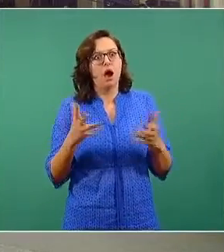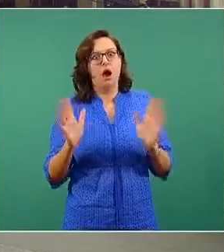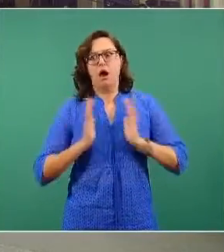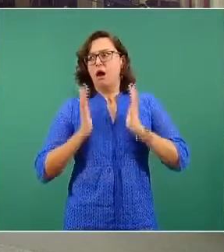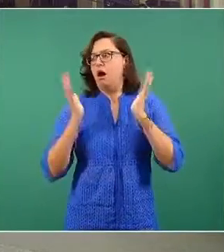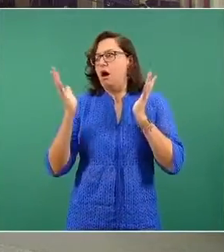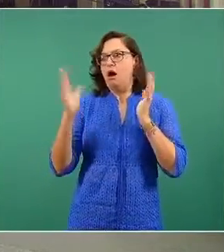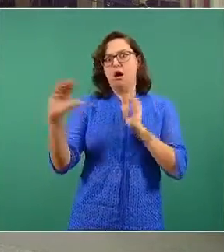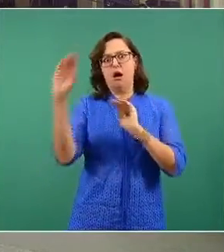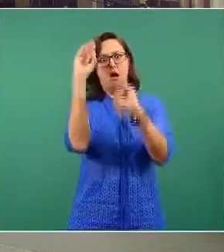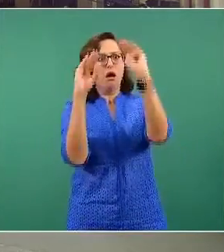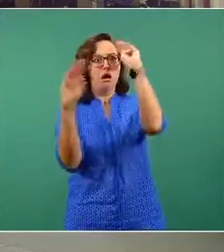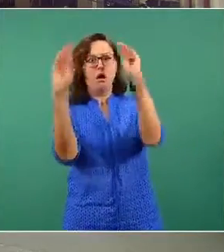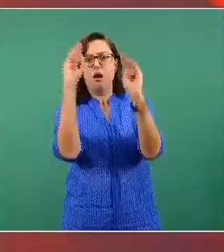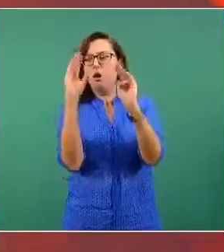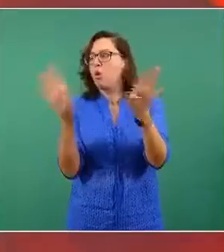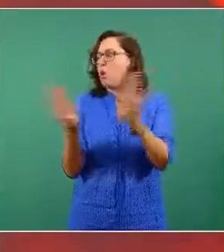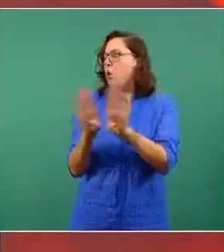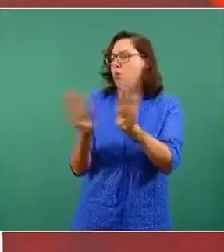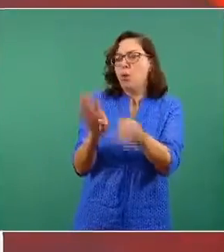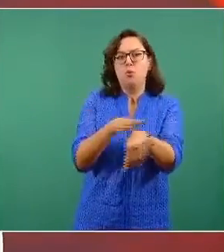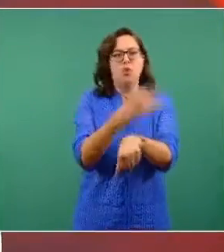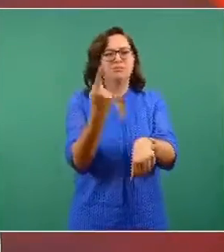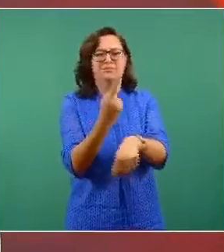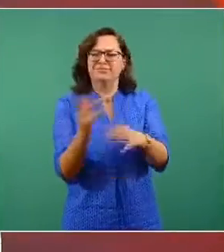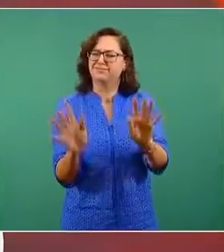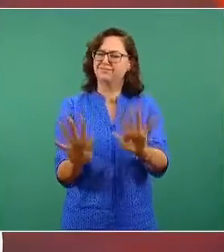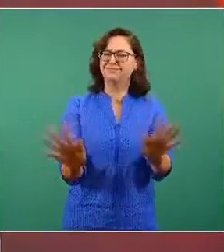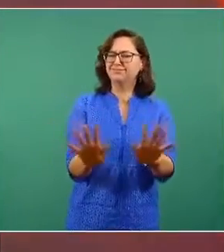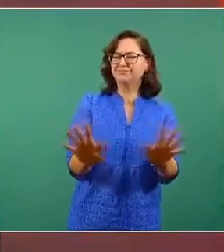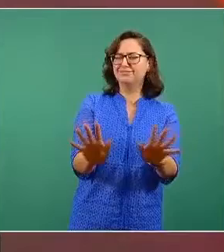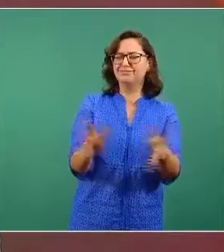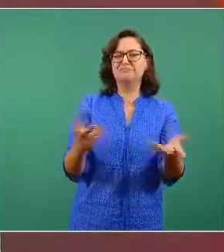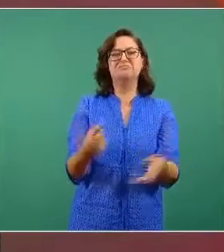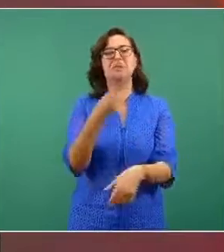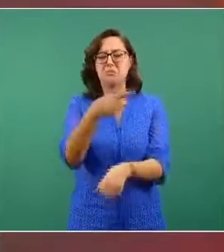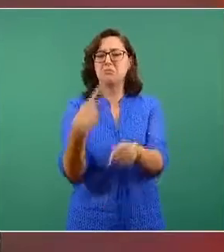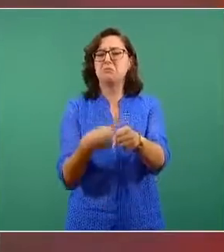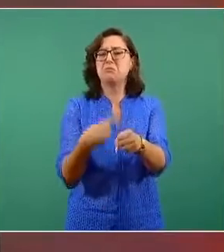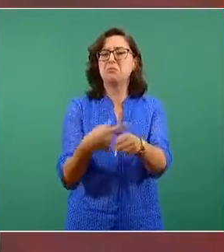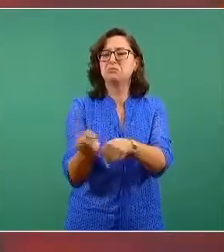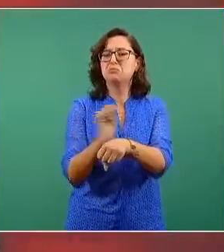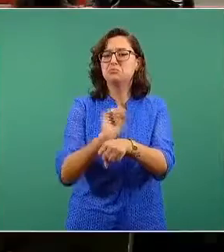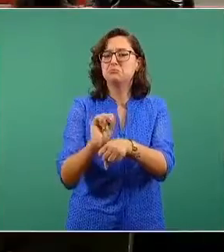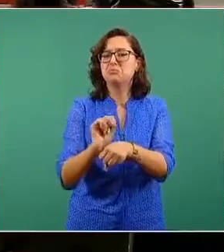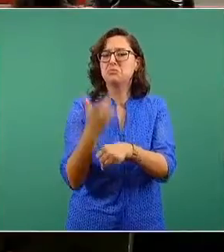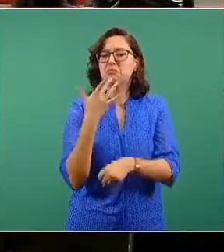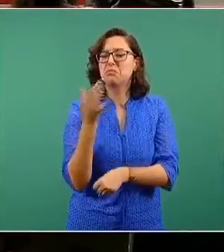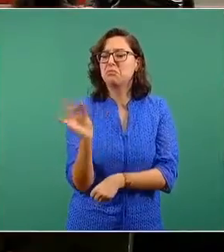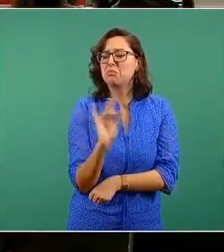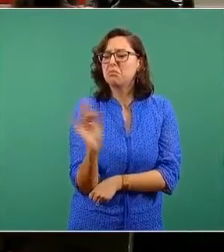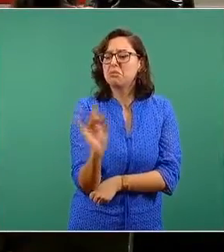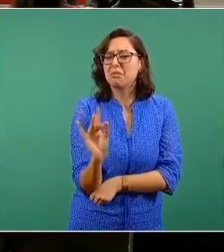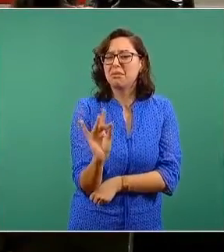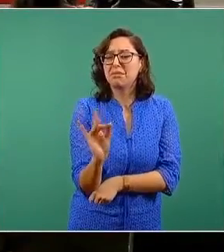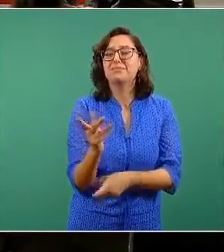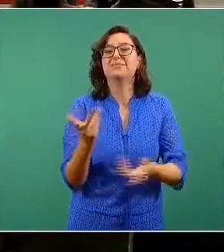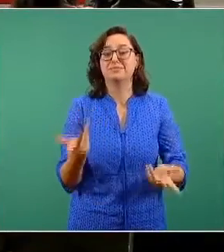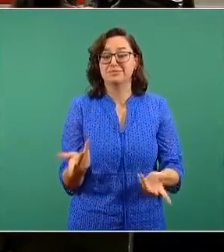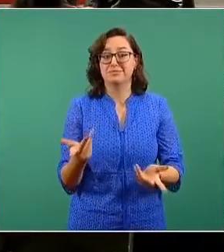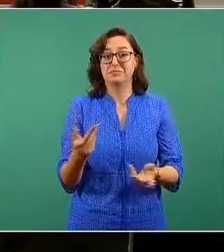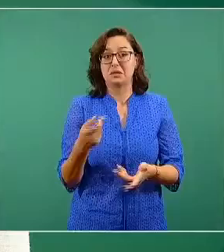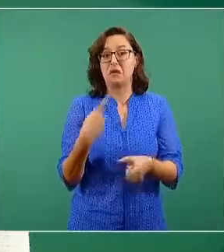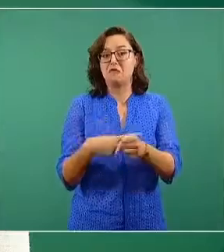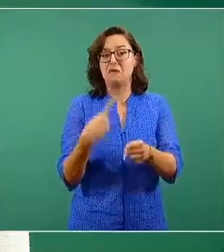contrario a la información disponible, porque la vacuna le protege de enfermedad grave al 100%, sin embargo no